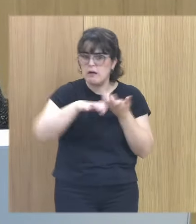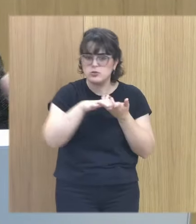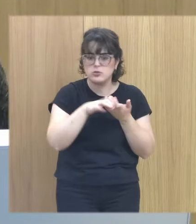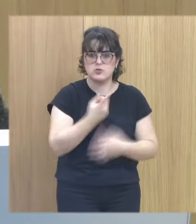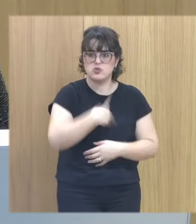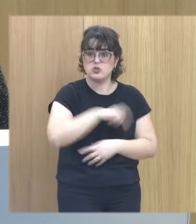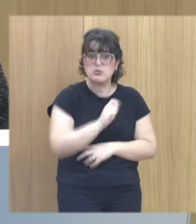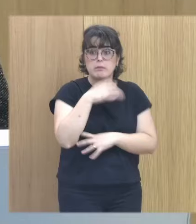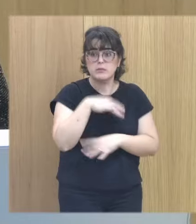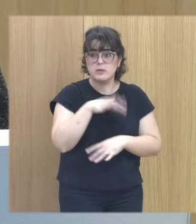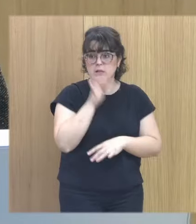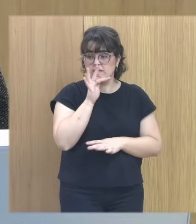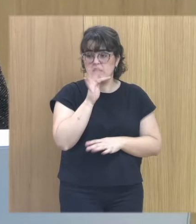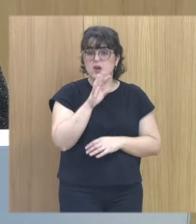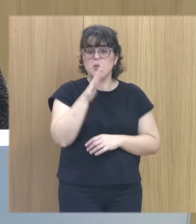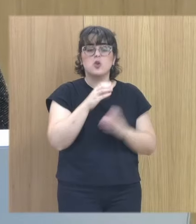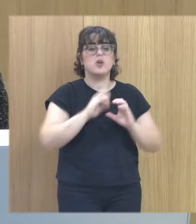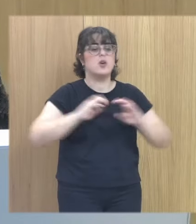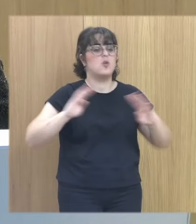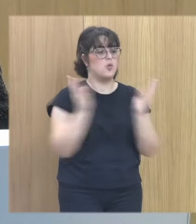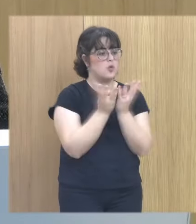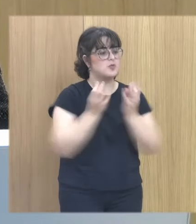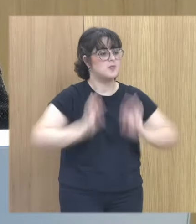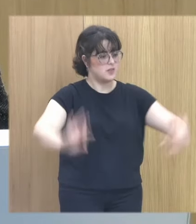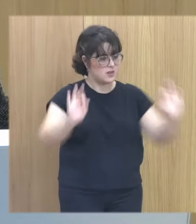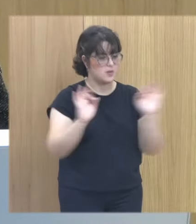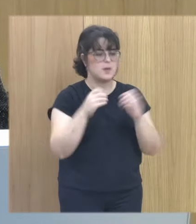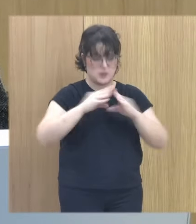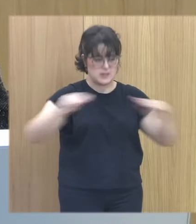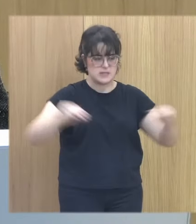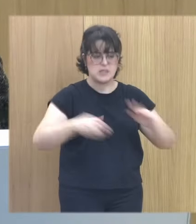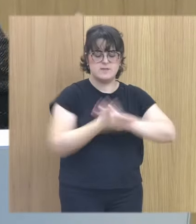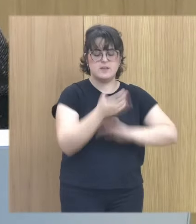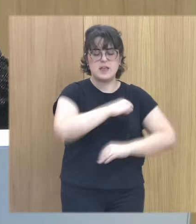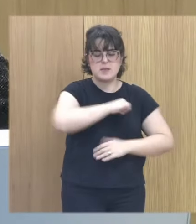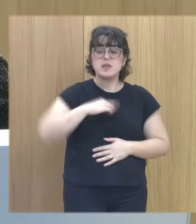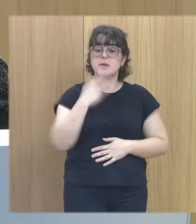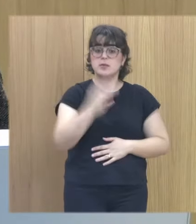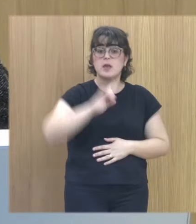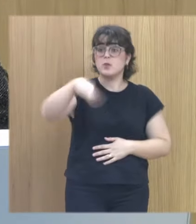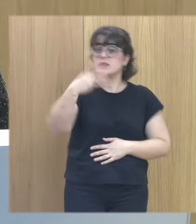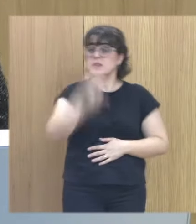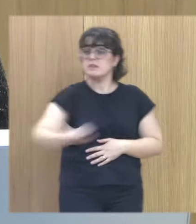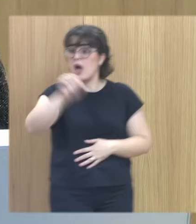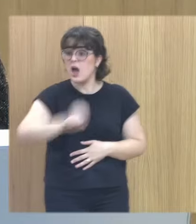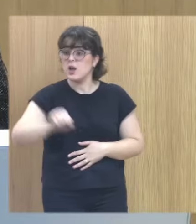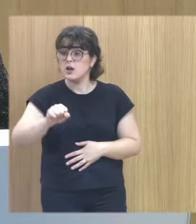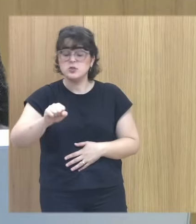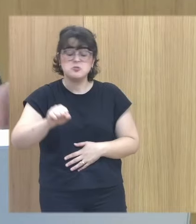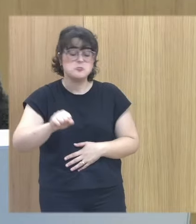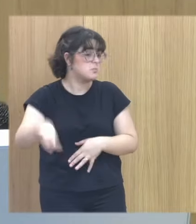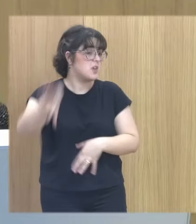hemos conseguido ¿por qué? porque el consejo de universidades es independiente y entonces nadie les puede decir lo que tienen que hacer con lo cual 30 años después siguen sin haber